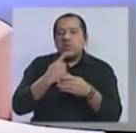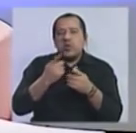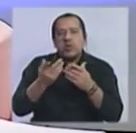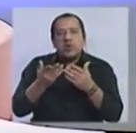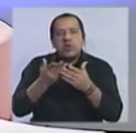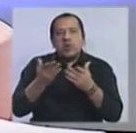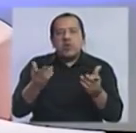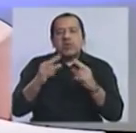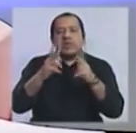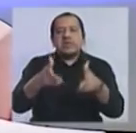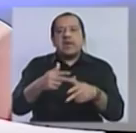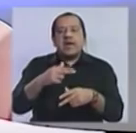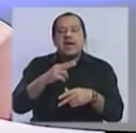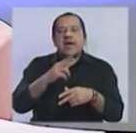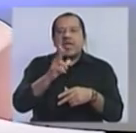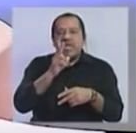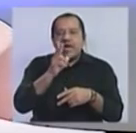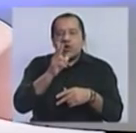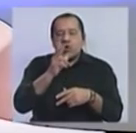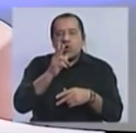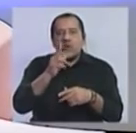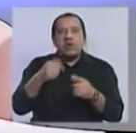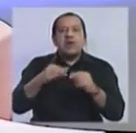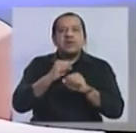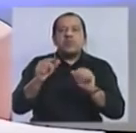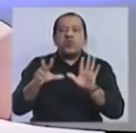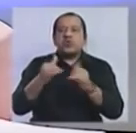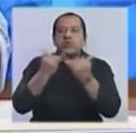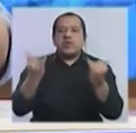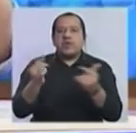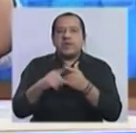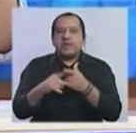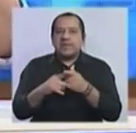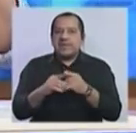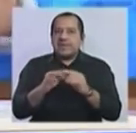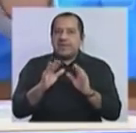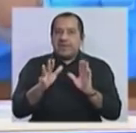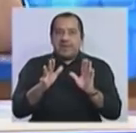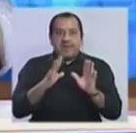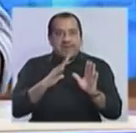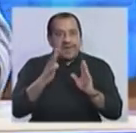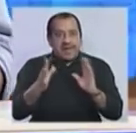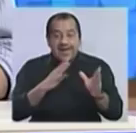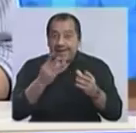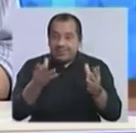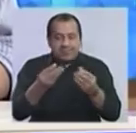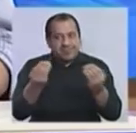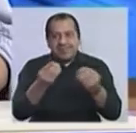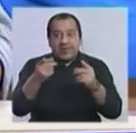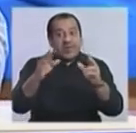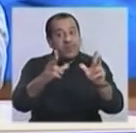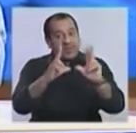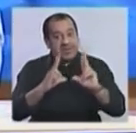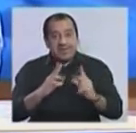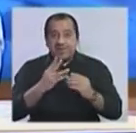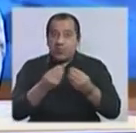Decía Hierro en una declaración se logró en ocho días o nueve Me resultan tantos temas en esto que estás planteando, ¿verdad?